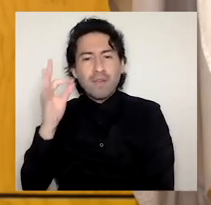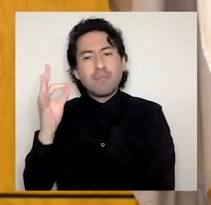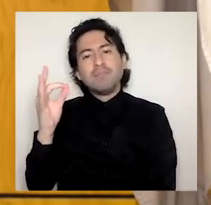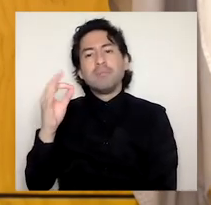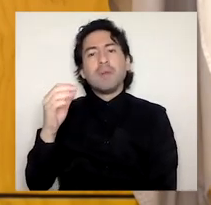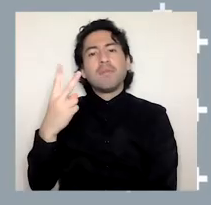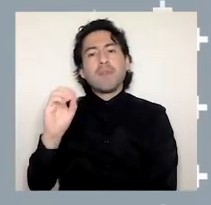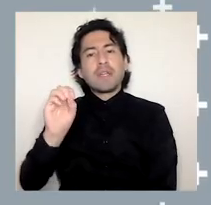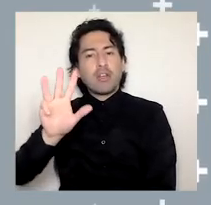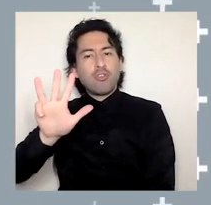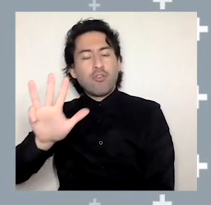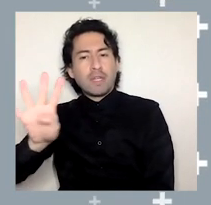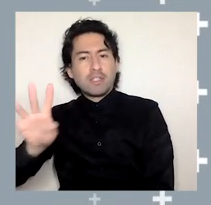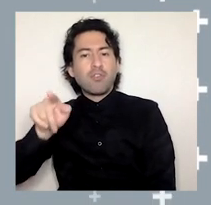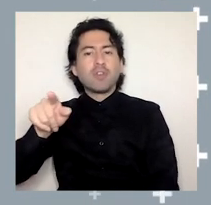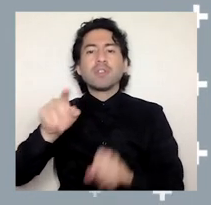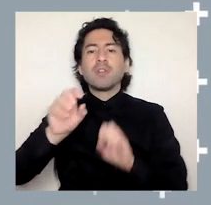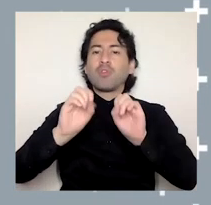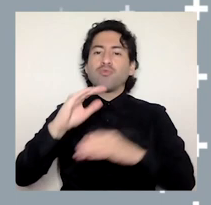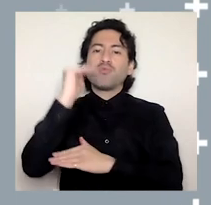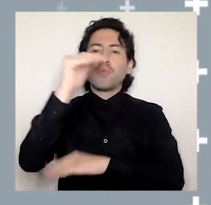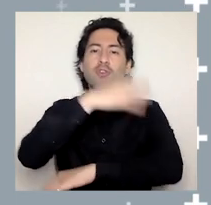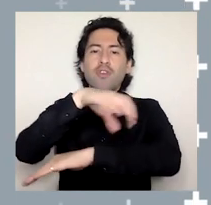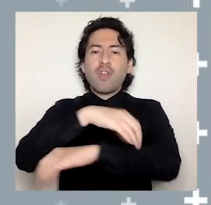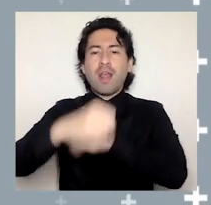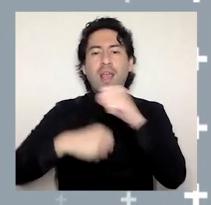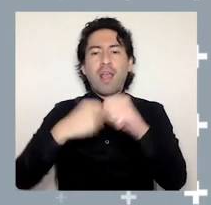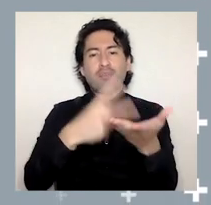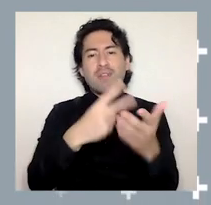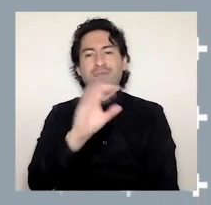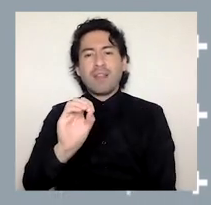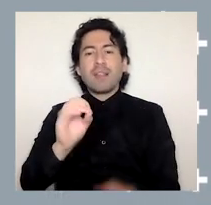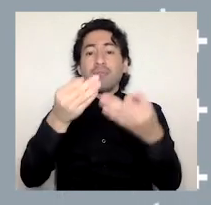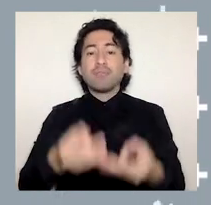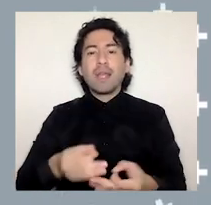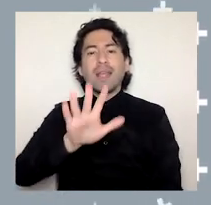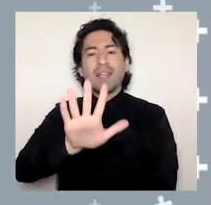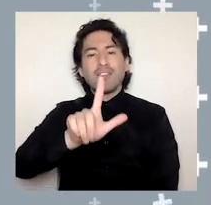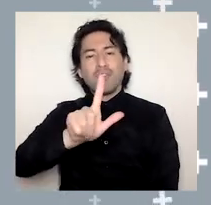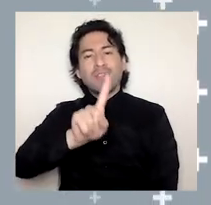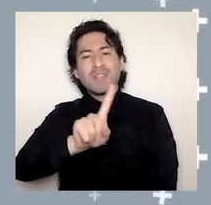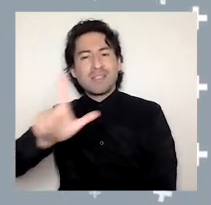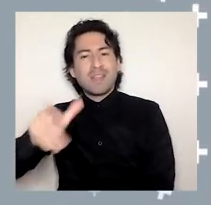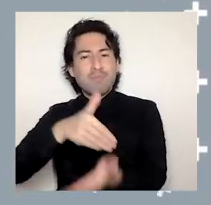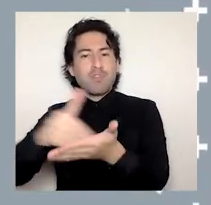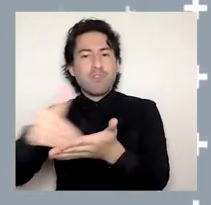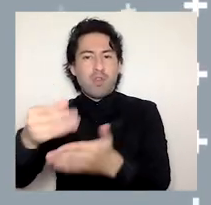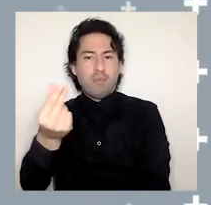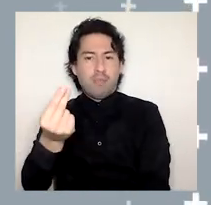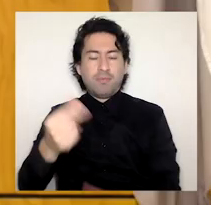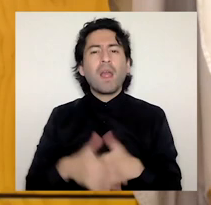2095 de Educación Superior Regional 2020 por un monto de 517 millones de pesos.